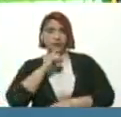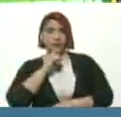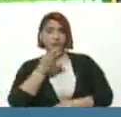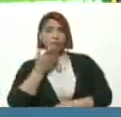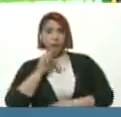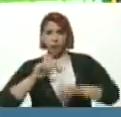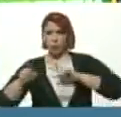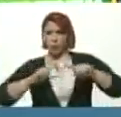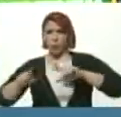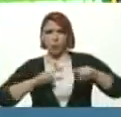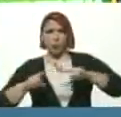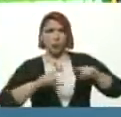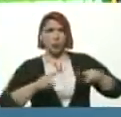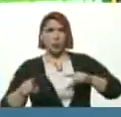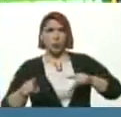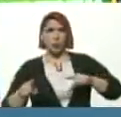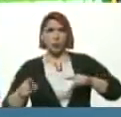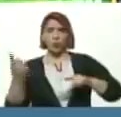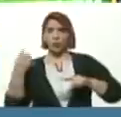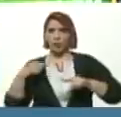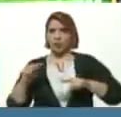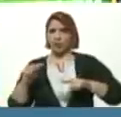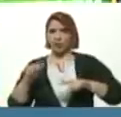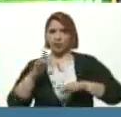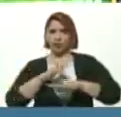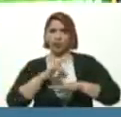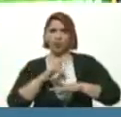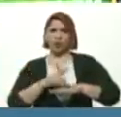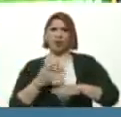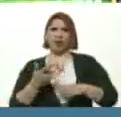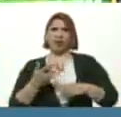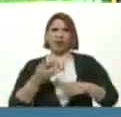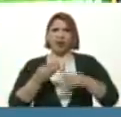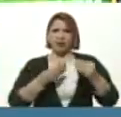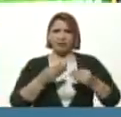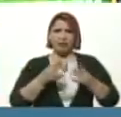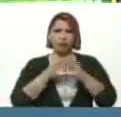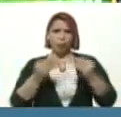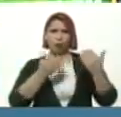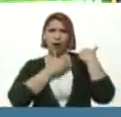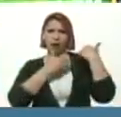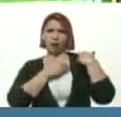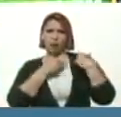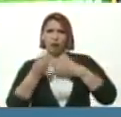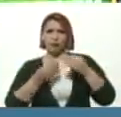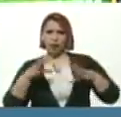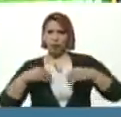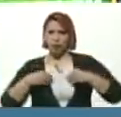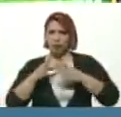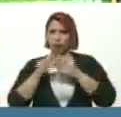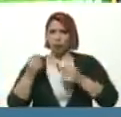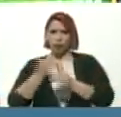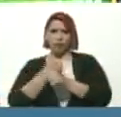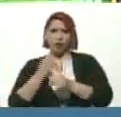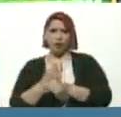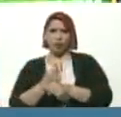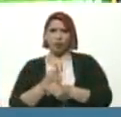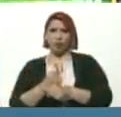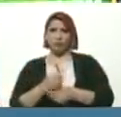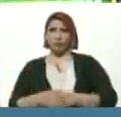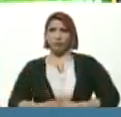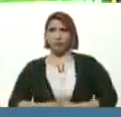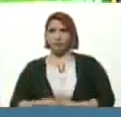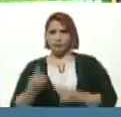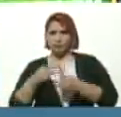director De orquesta Y tener que tocar La trompeta Tener que tocar El bombo Tener que